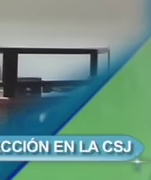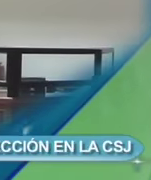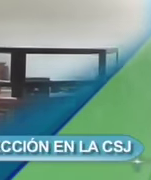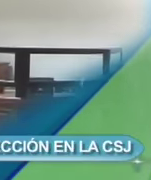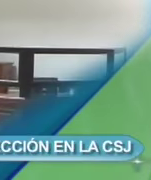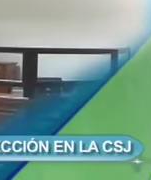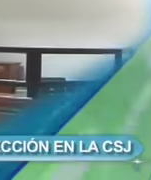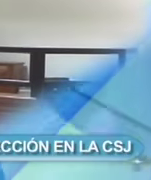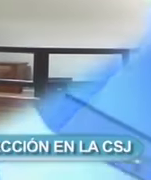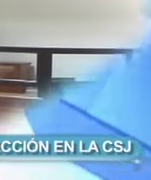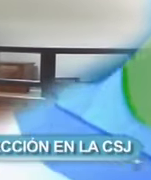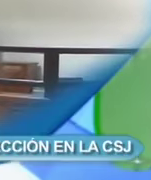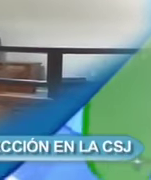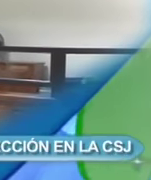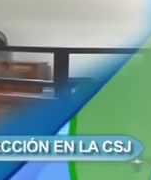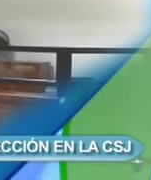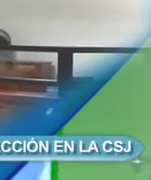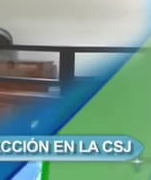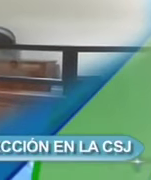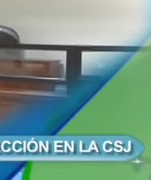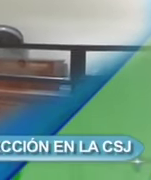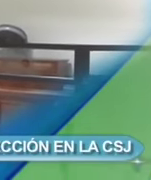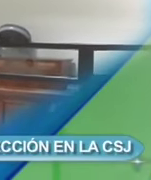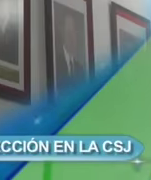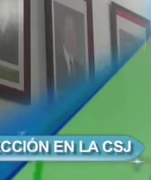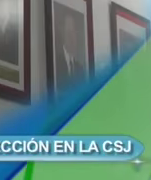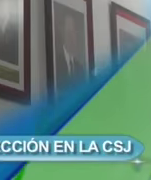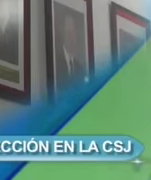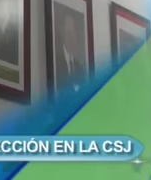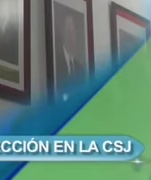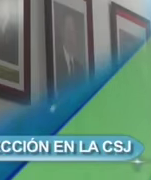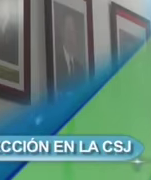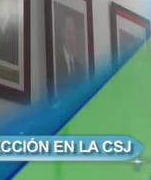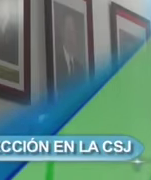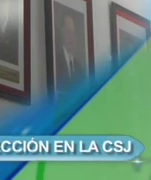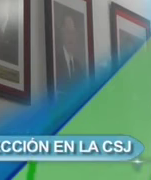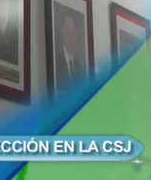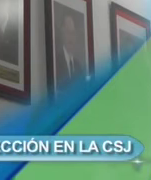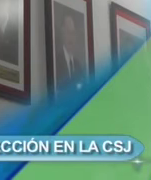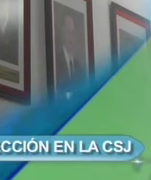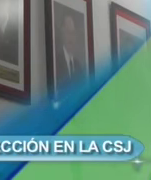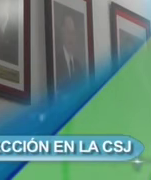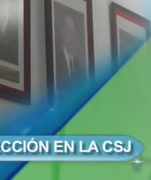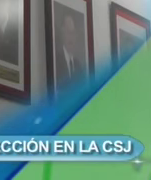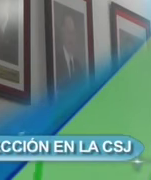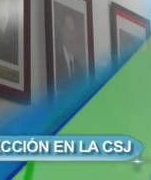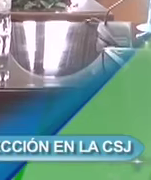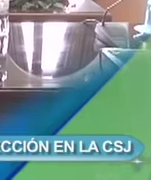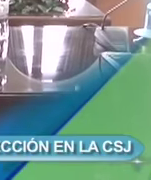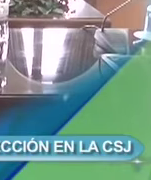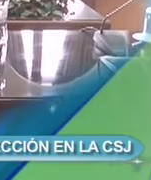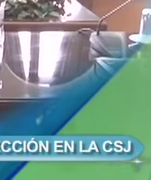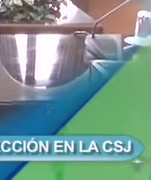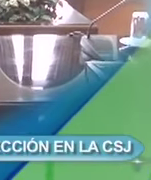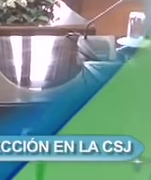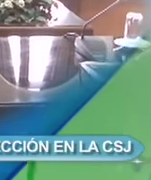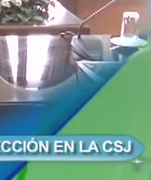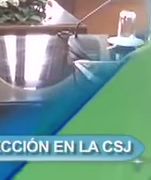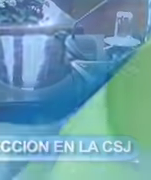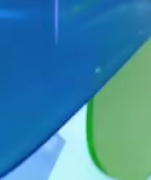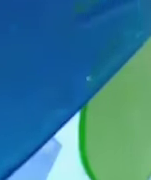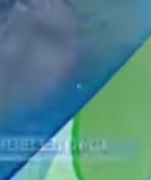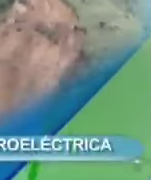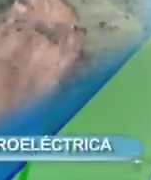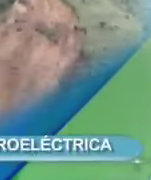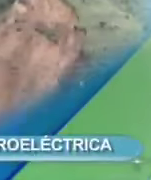Presidente interino de la Corte Suprema de Justicia convoca para el próximo martes a una nueva ronda de votación para elegir al nuevo presidente.